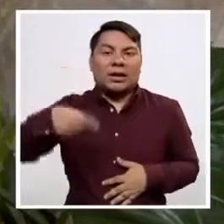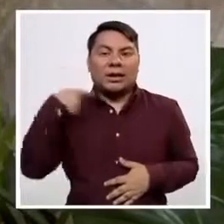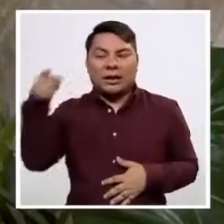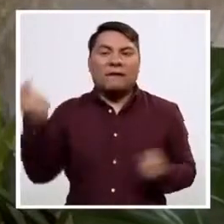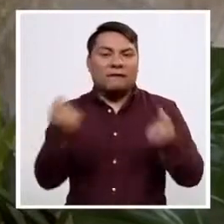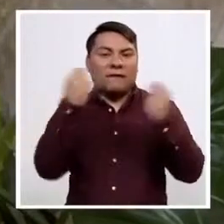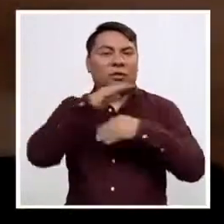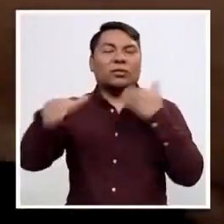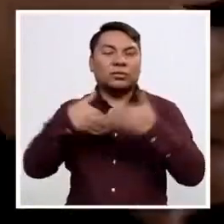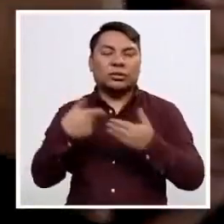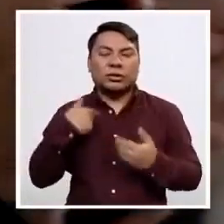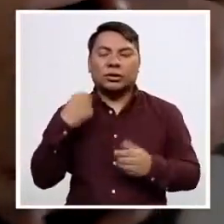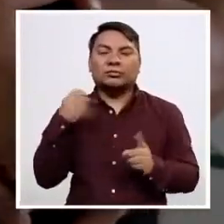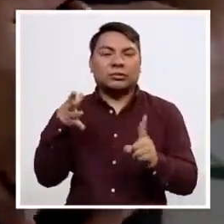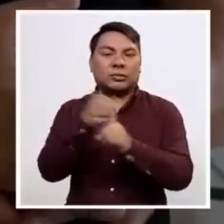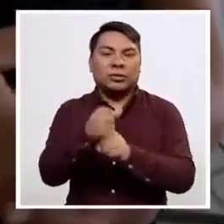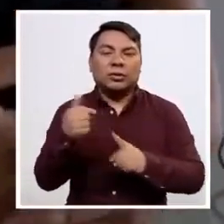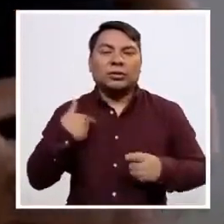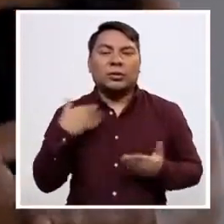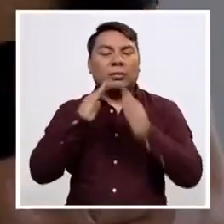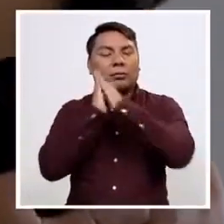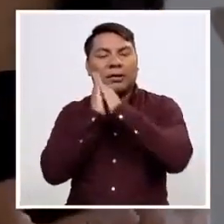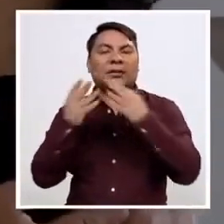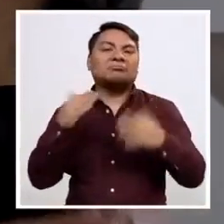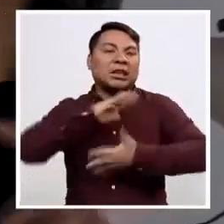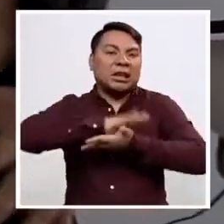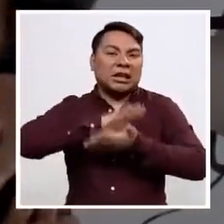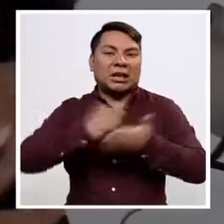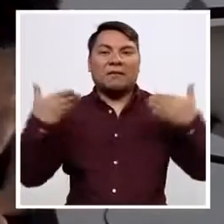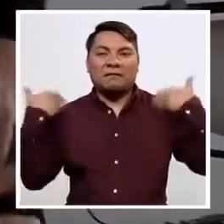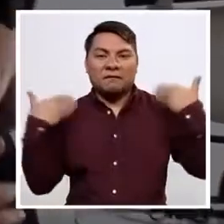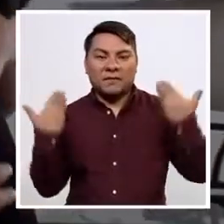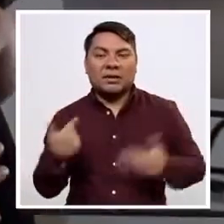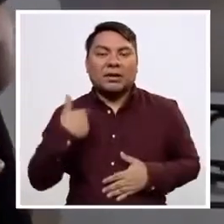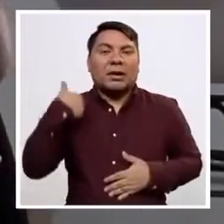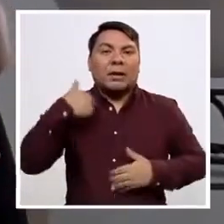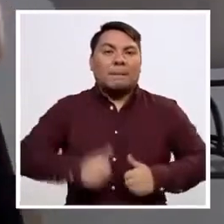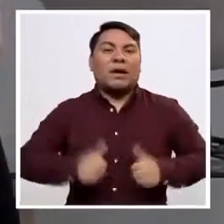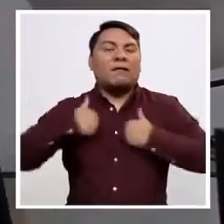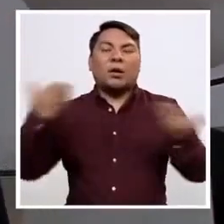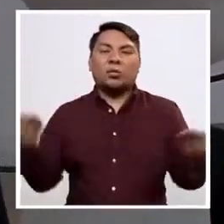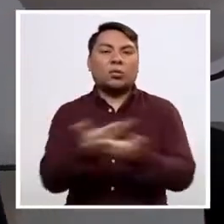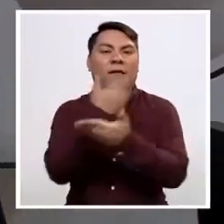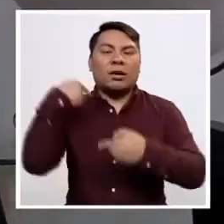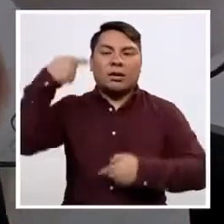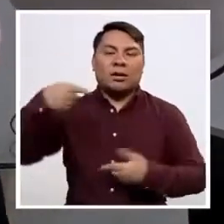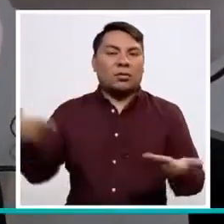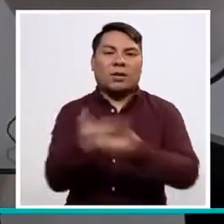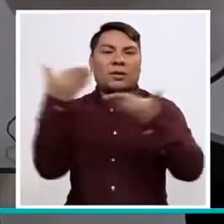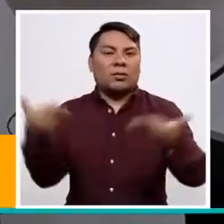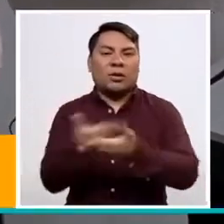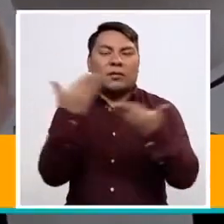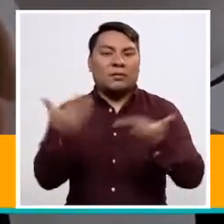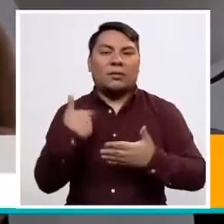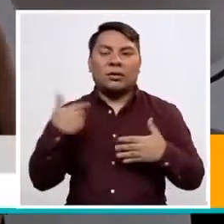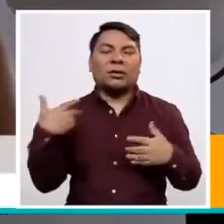fiesta para ella todos los días. Y lo consigo. Me acuesto tranquila, feliz. Veo la vida de otro color, de otra forma, de otra manera.